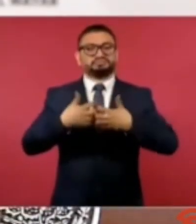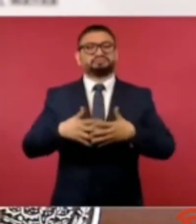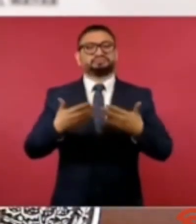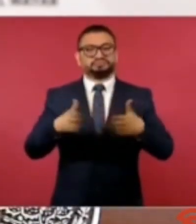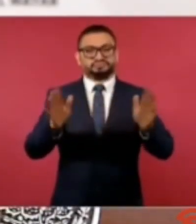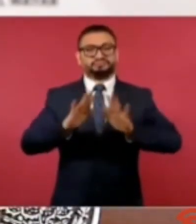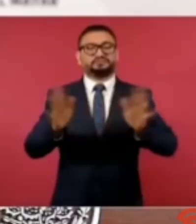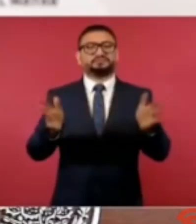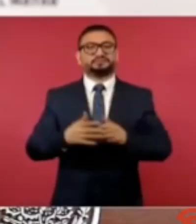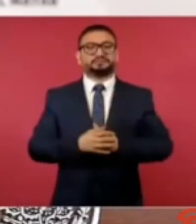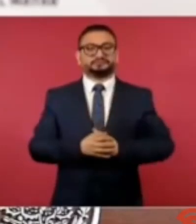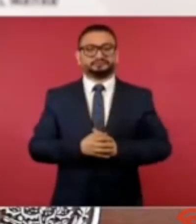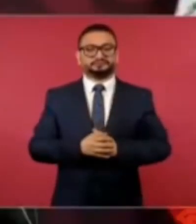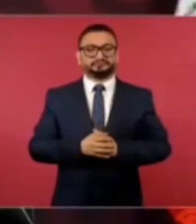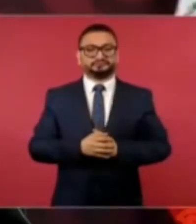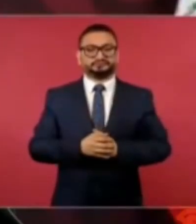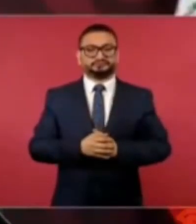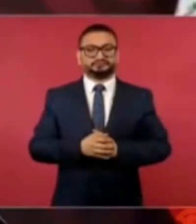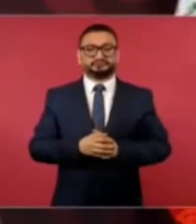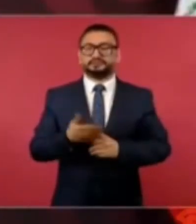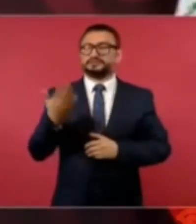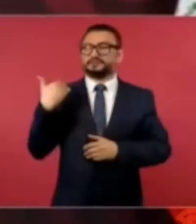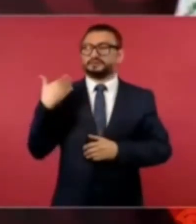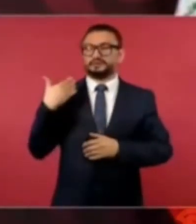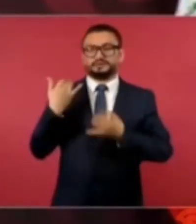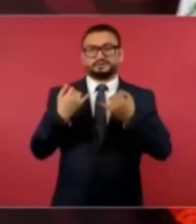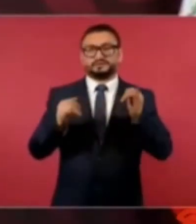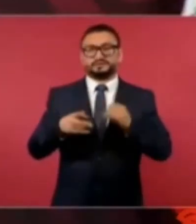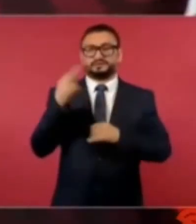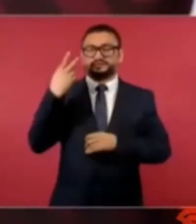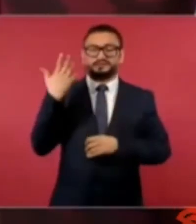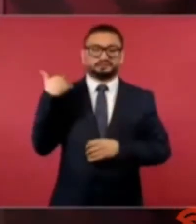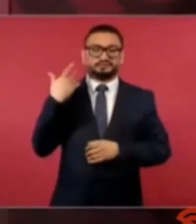tiene lo inauguramos apenas en diciembre